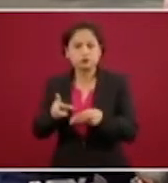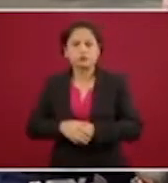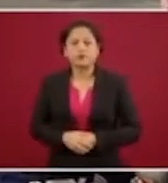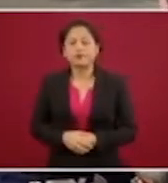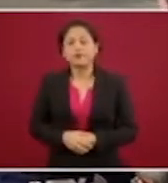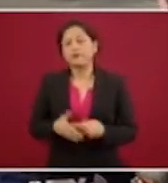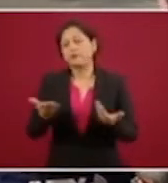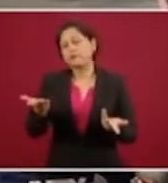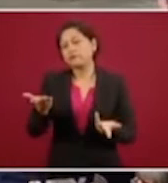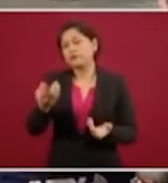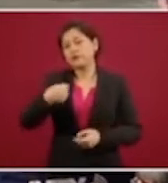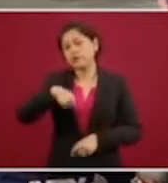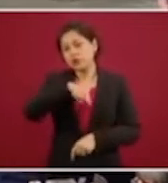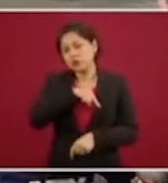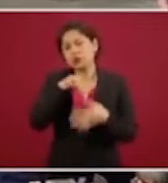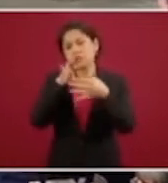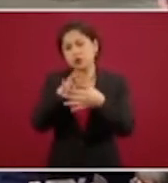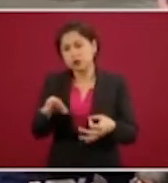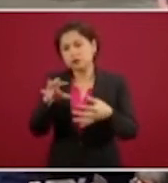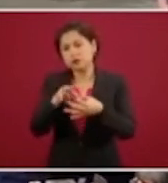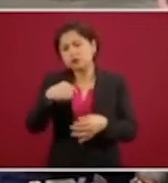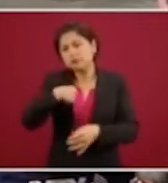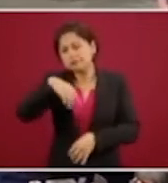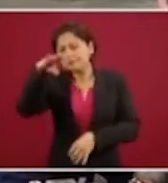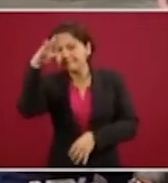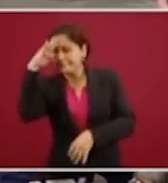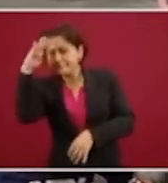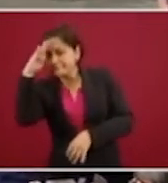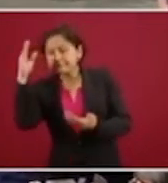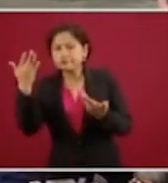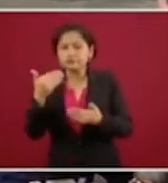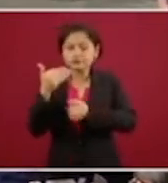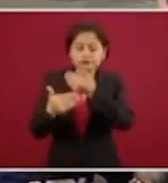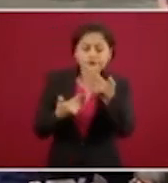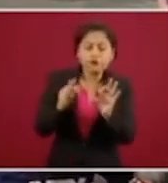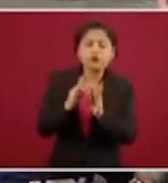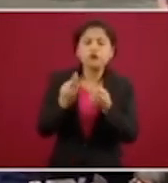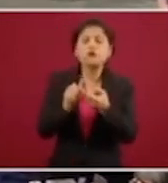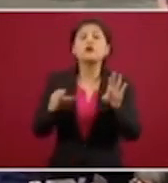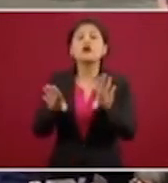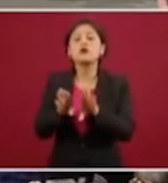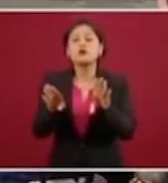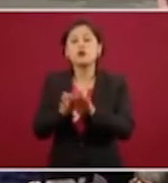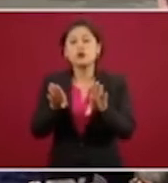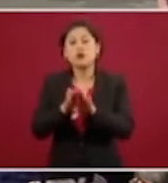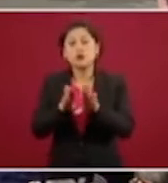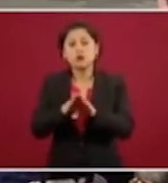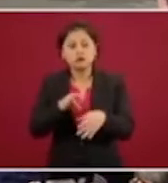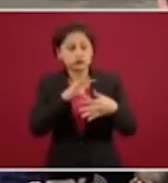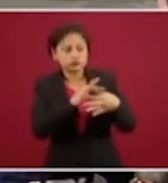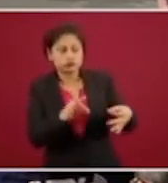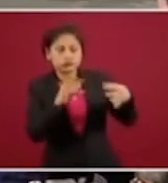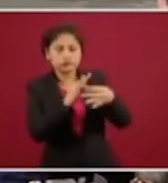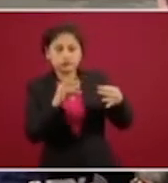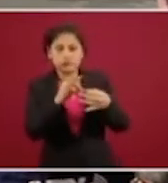pensamos, qué estrategia está siguiendo, por qué se toman las decisiones y claro, a ellos también nos manifiestan lo que a ellos les preocupa.